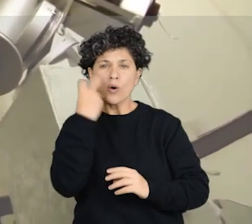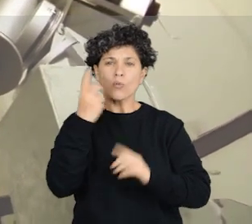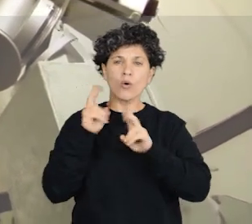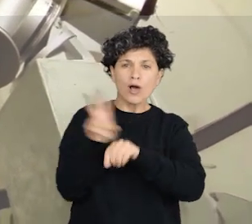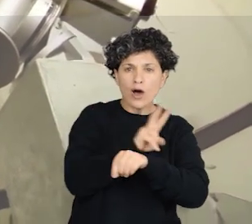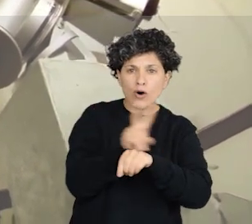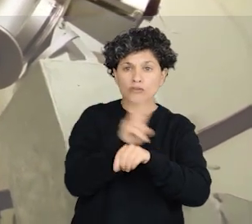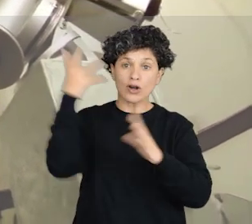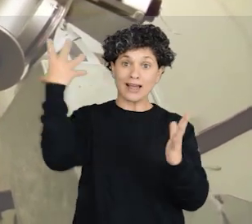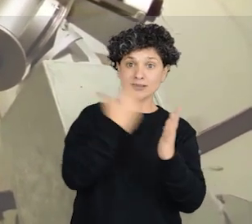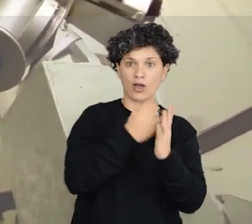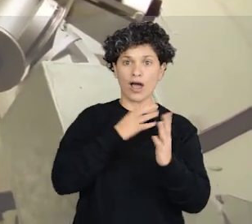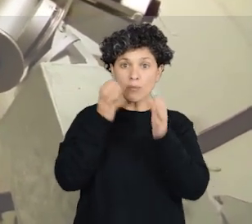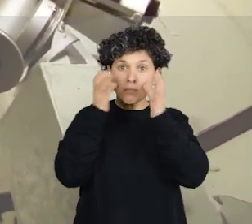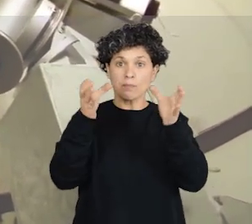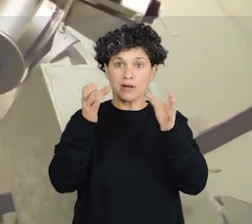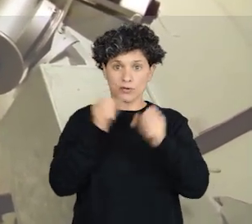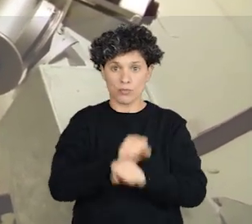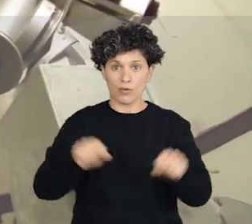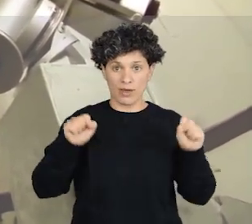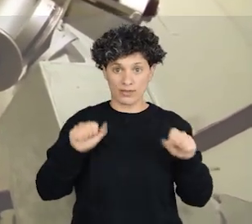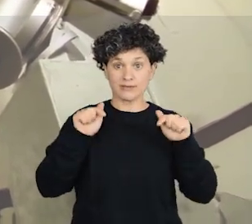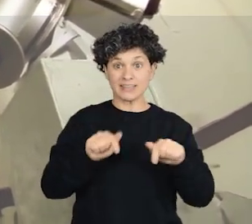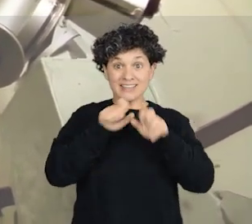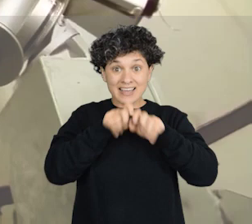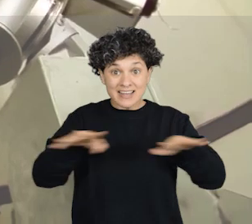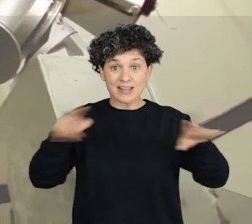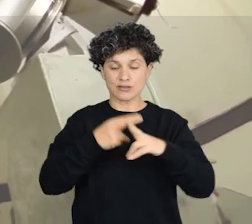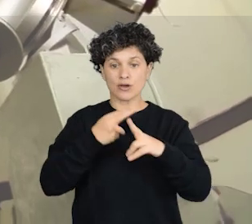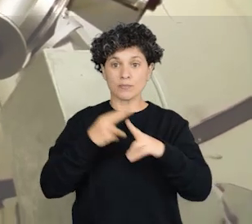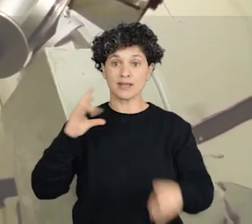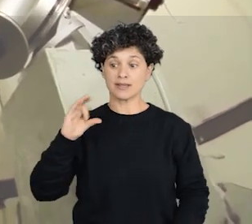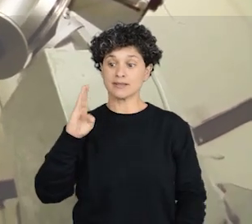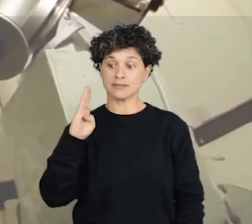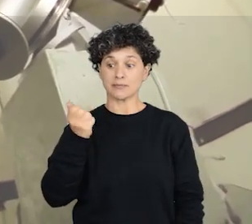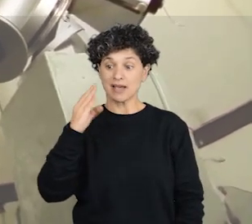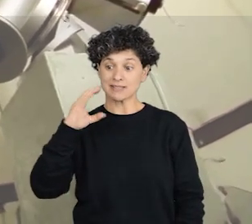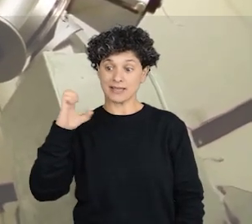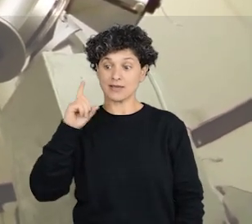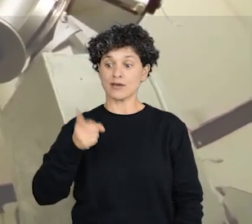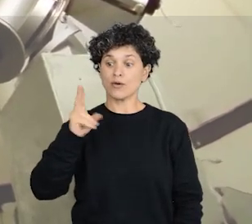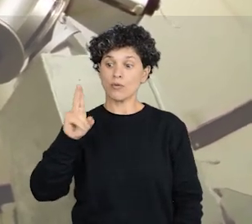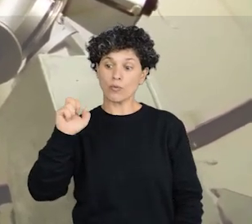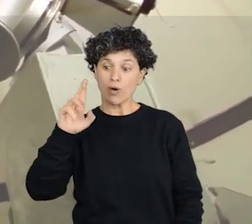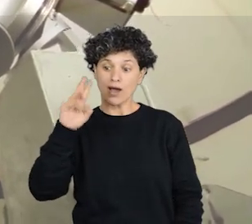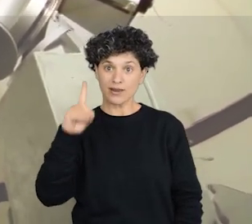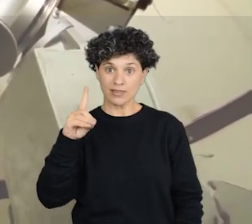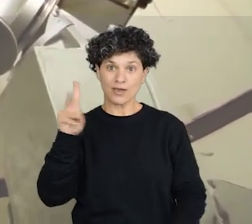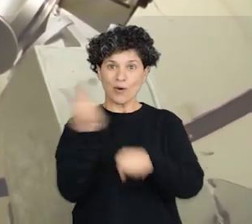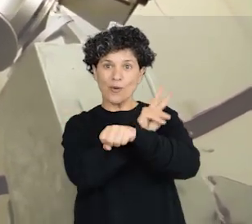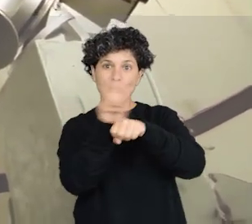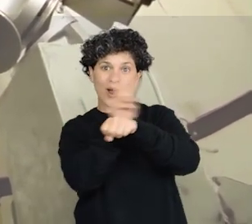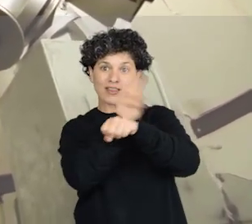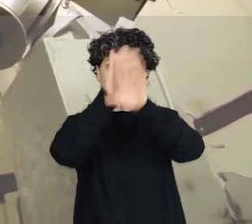seguimiento de asteroides potencialmente peligrosos. Una red que se conoce como la red Space Guard, Guardianes del